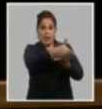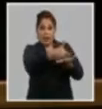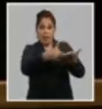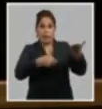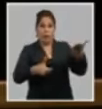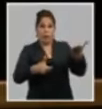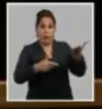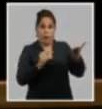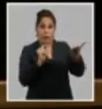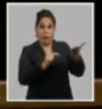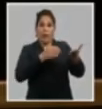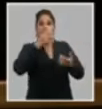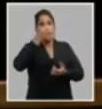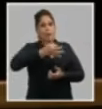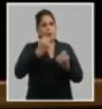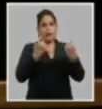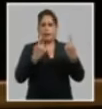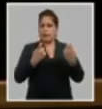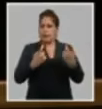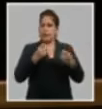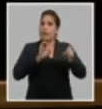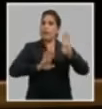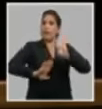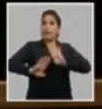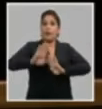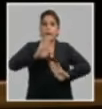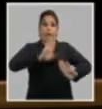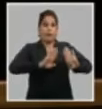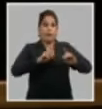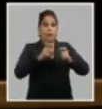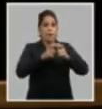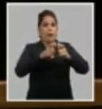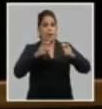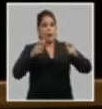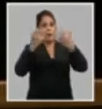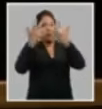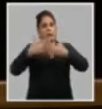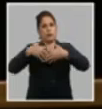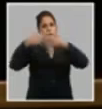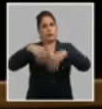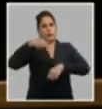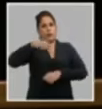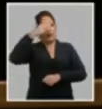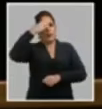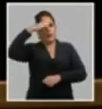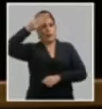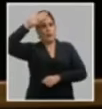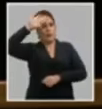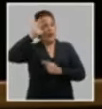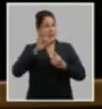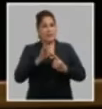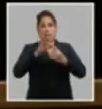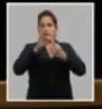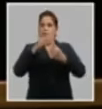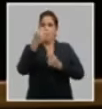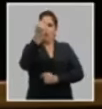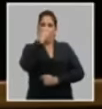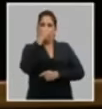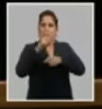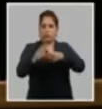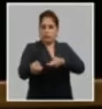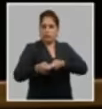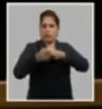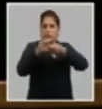central precisa la necesidad de defender el incremento de la producción nacional en especial de los alimentos